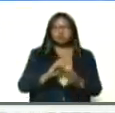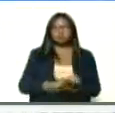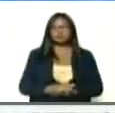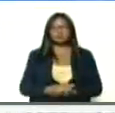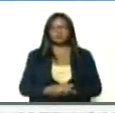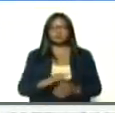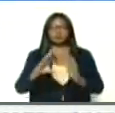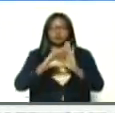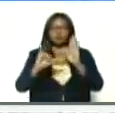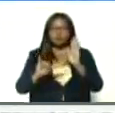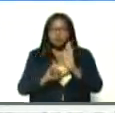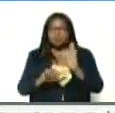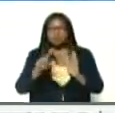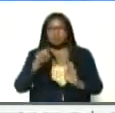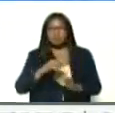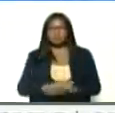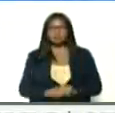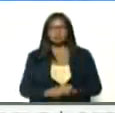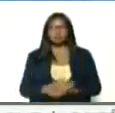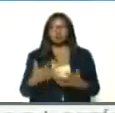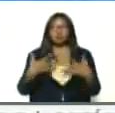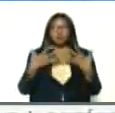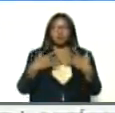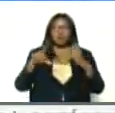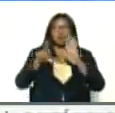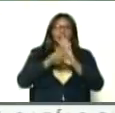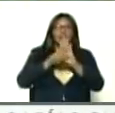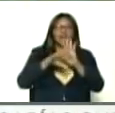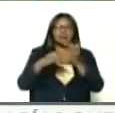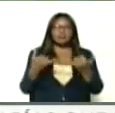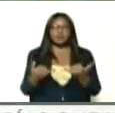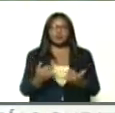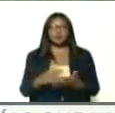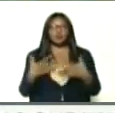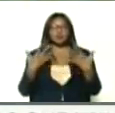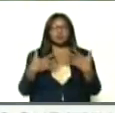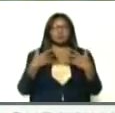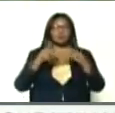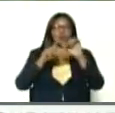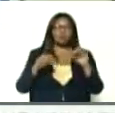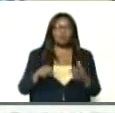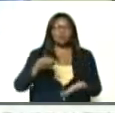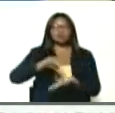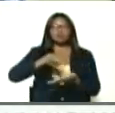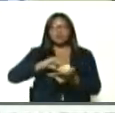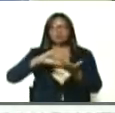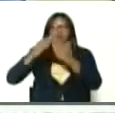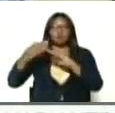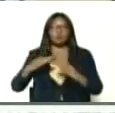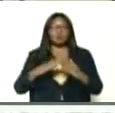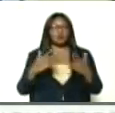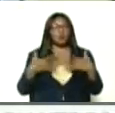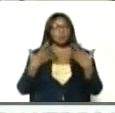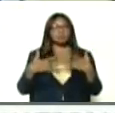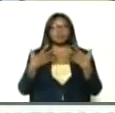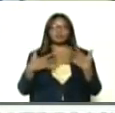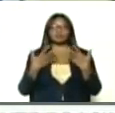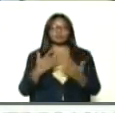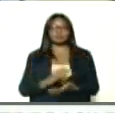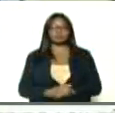tenía, mucho tiempo, que no me emocionaba, con una ley, como me emociona, la ley de ciudades comunales, me emociona,